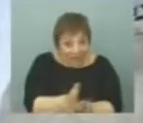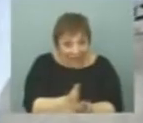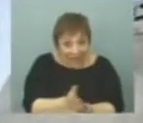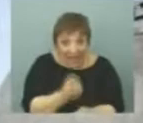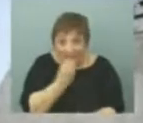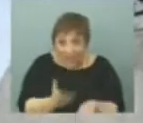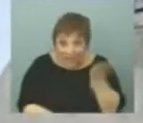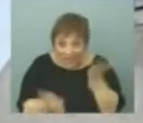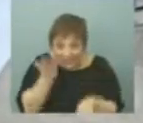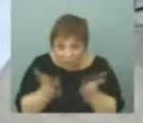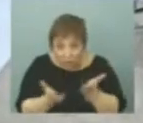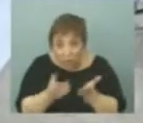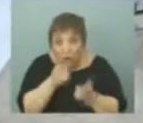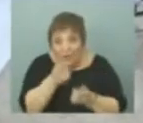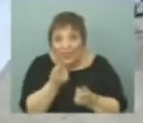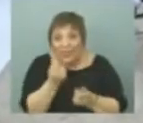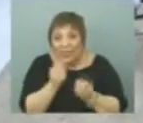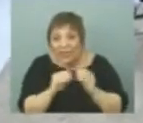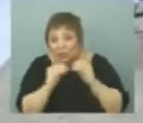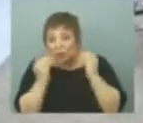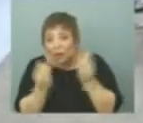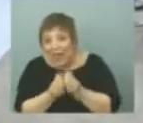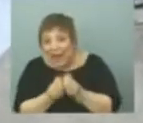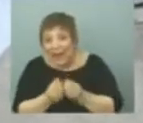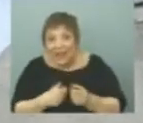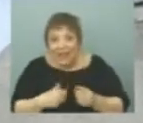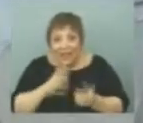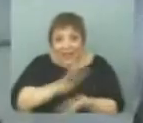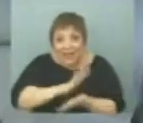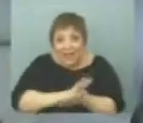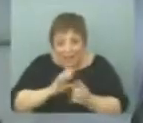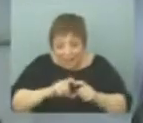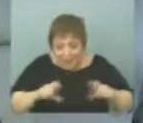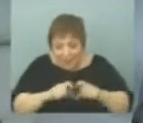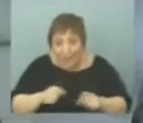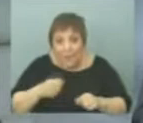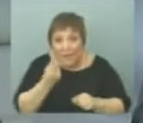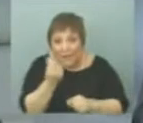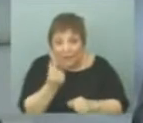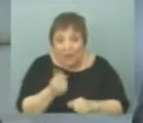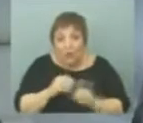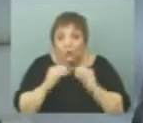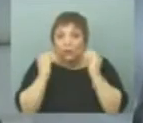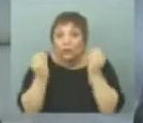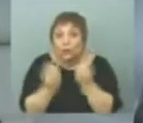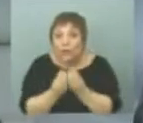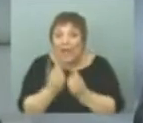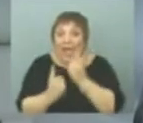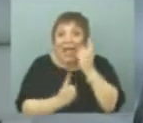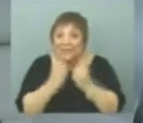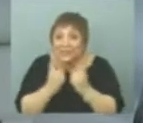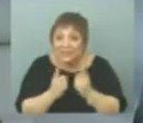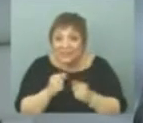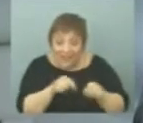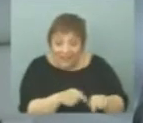causada por la cantidad de dinero que se emite. Lo que pasa es que la causa de emisión de la cantidad de dinero, a veces, no es